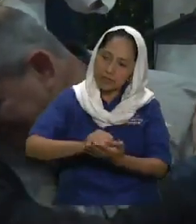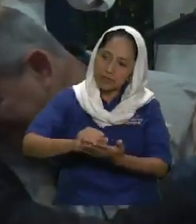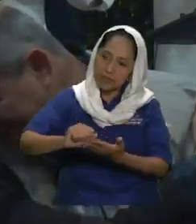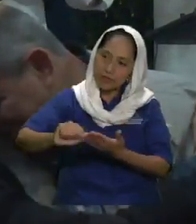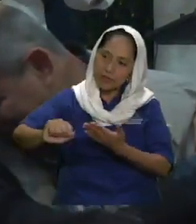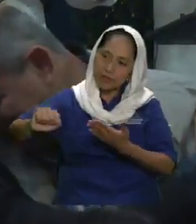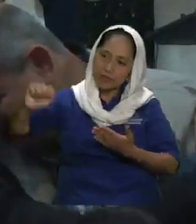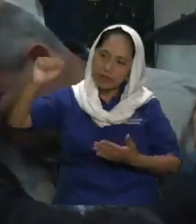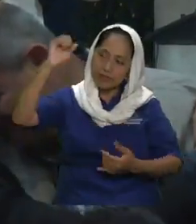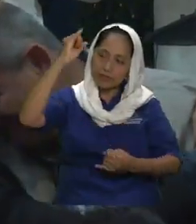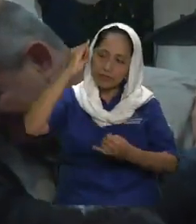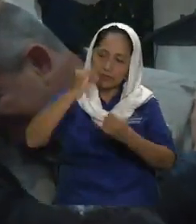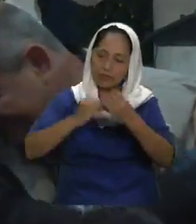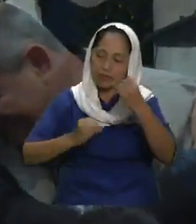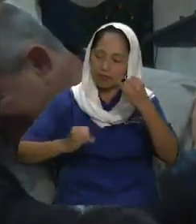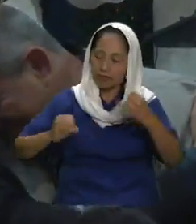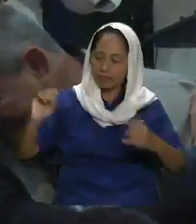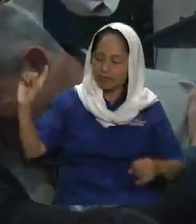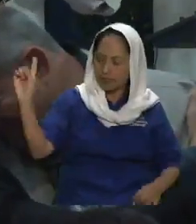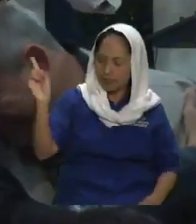hermoso señor